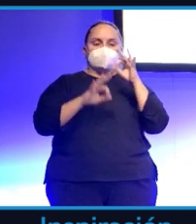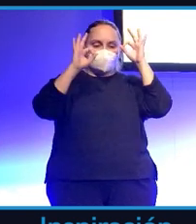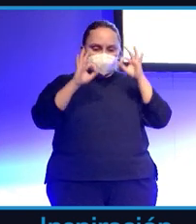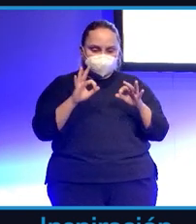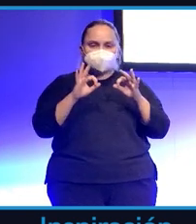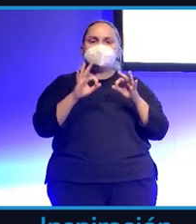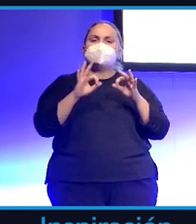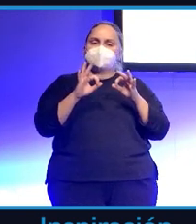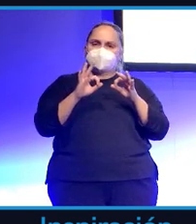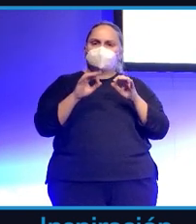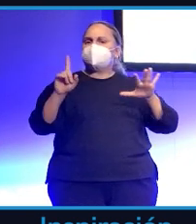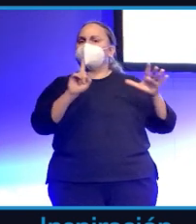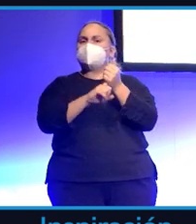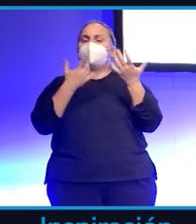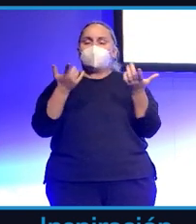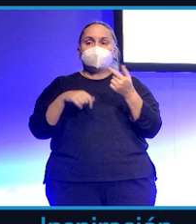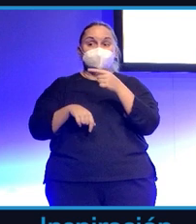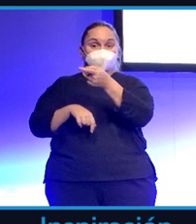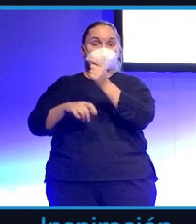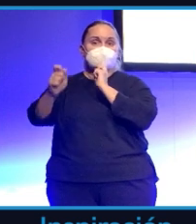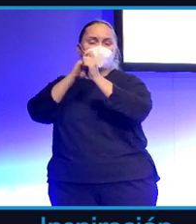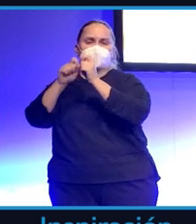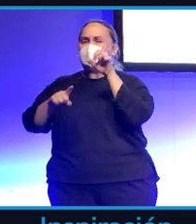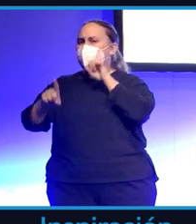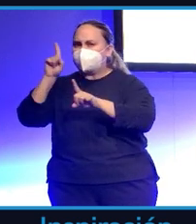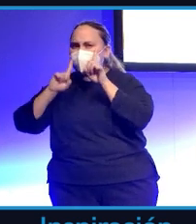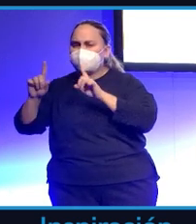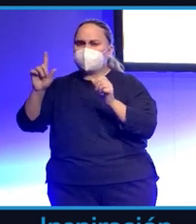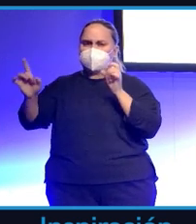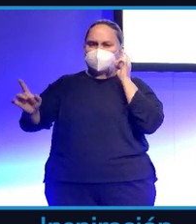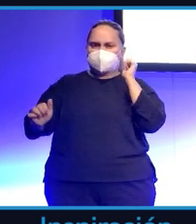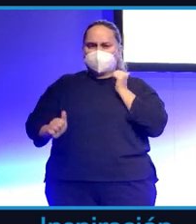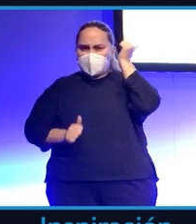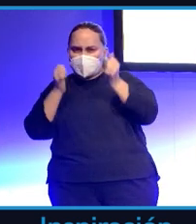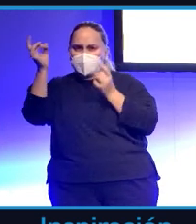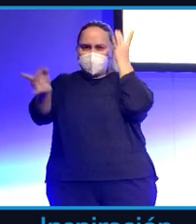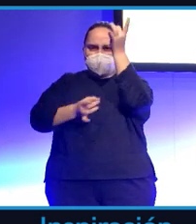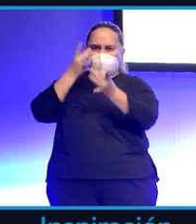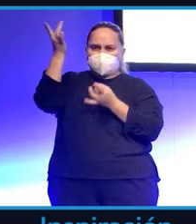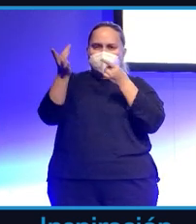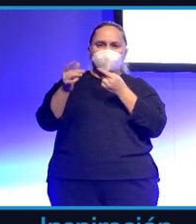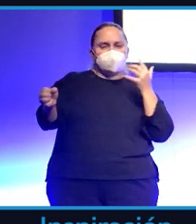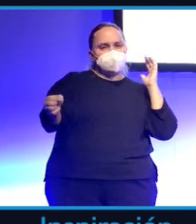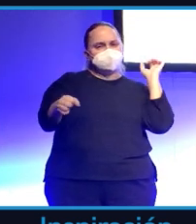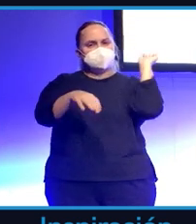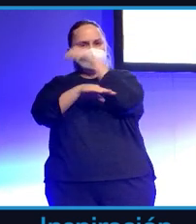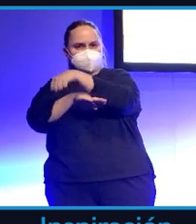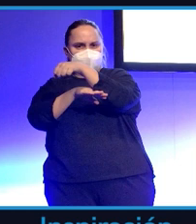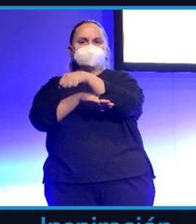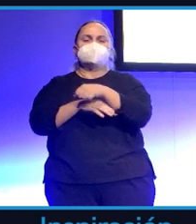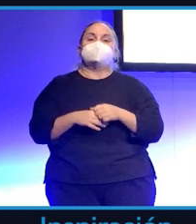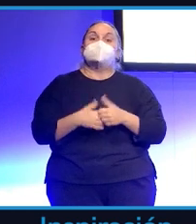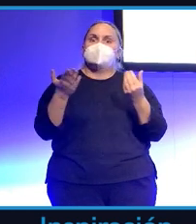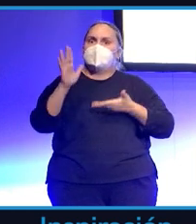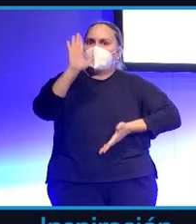adulterado que no decía más que mentiras y que caricaturizaba a los deportistas. Él, además, fue al MIT, a